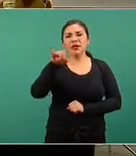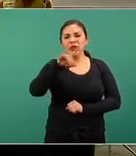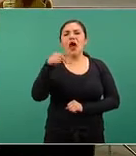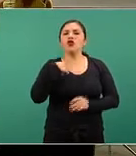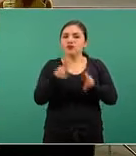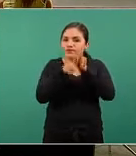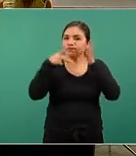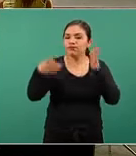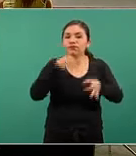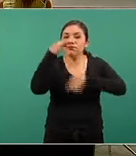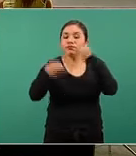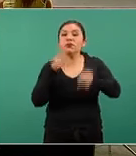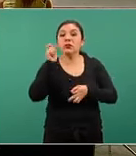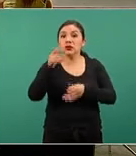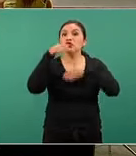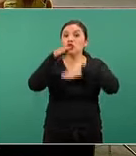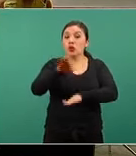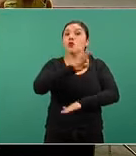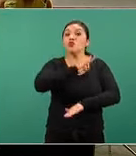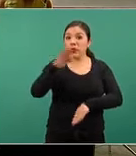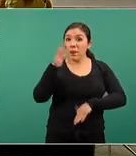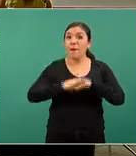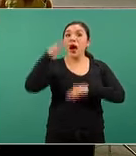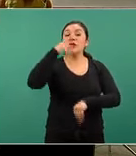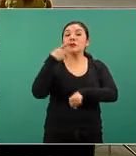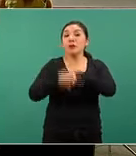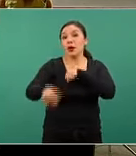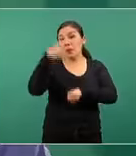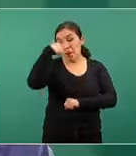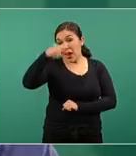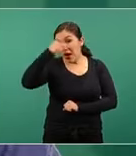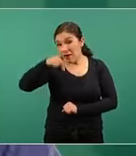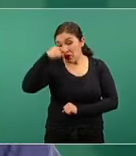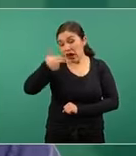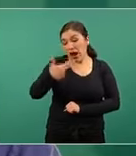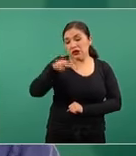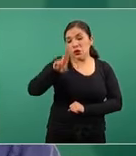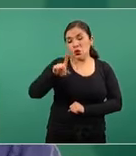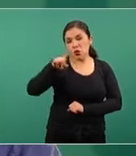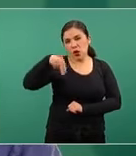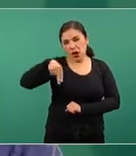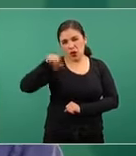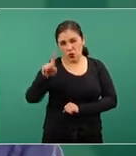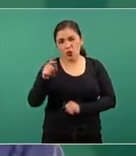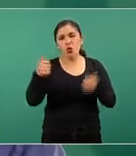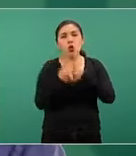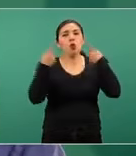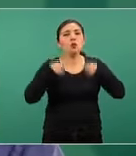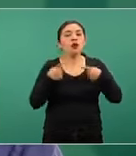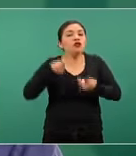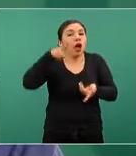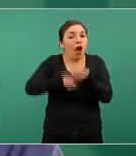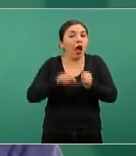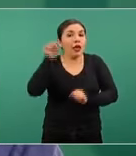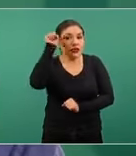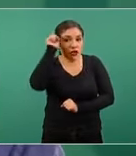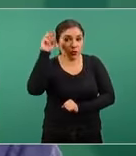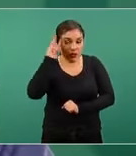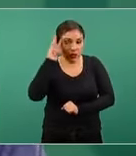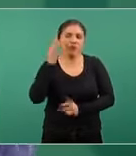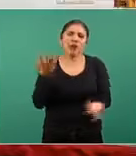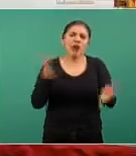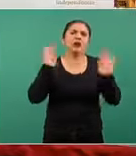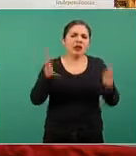un artículo precisamente sobre el riesgo aumentado de influenza H1N1 en personas con síndrome de Down entonces hay mucha